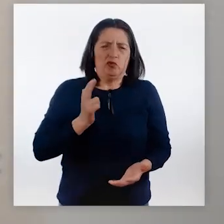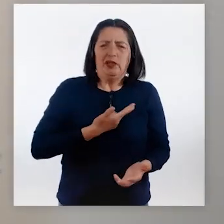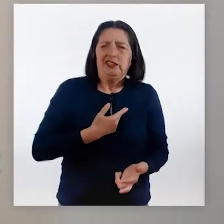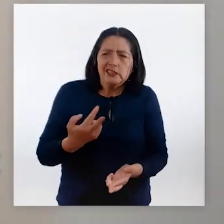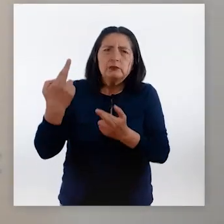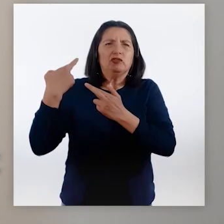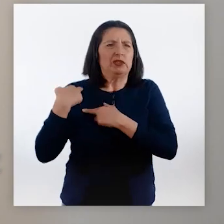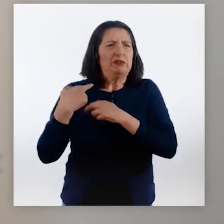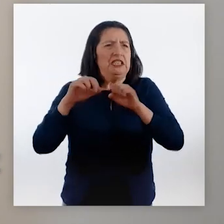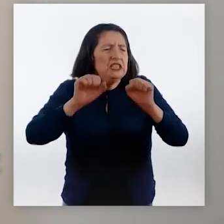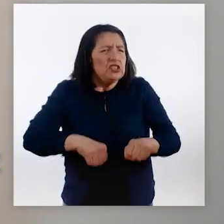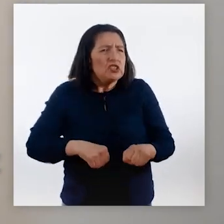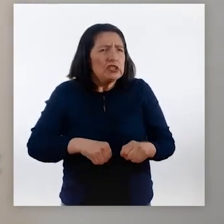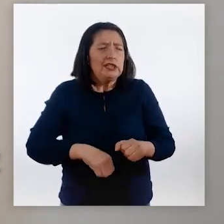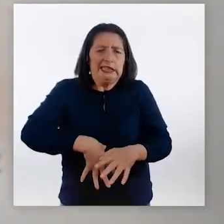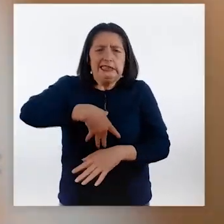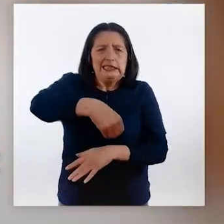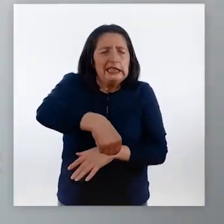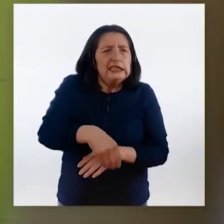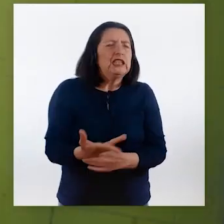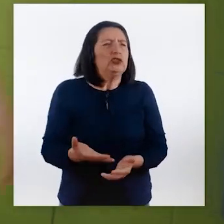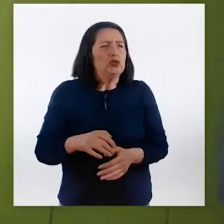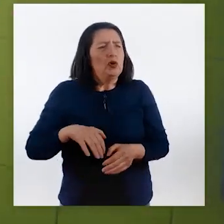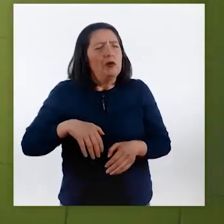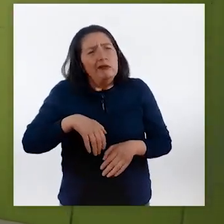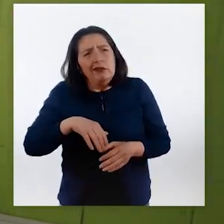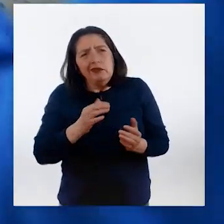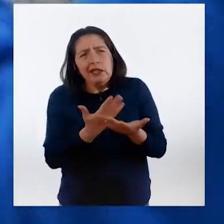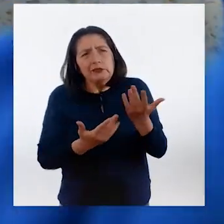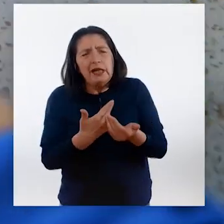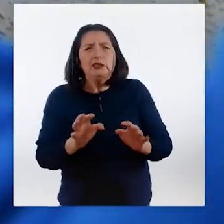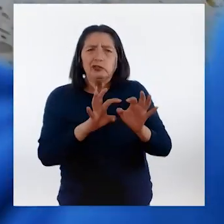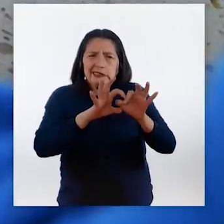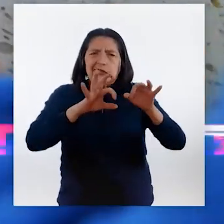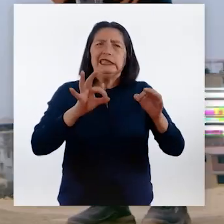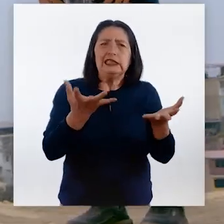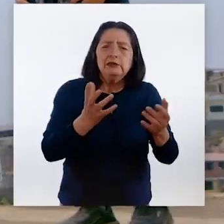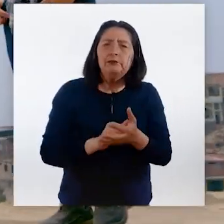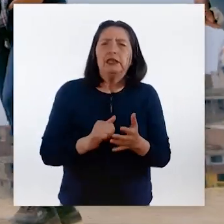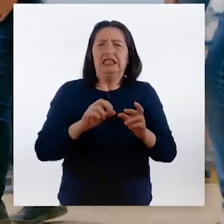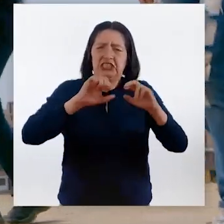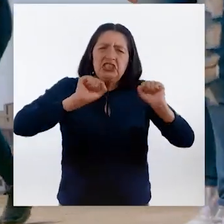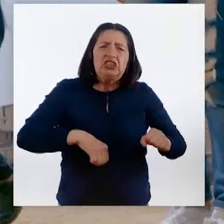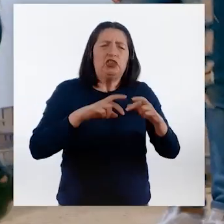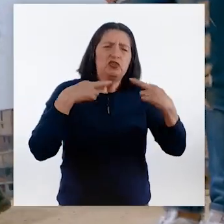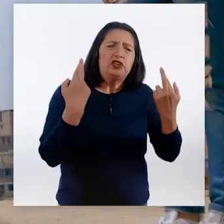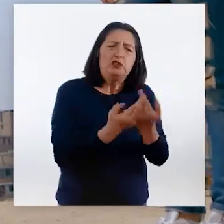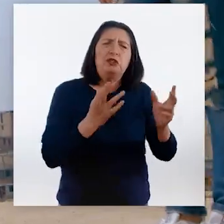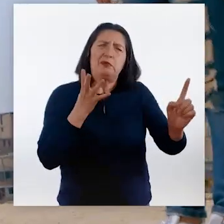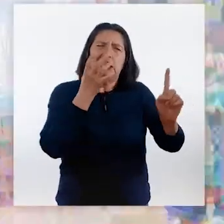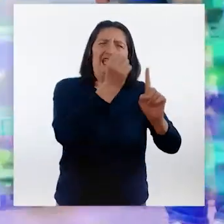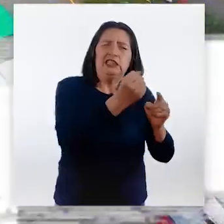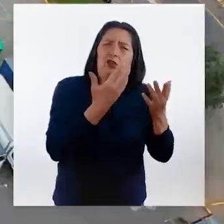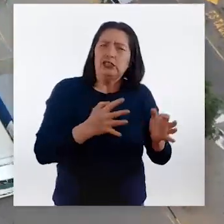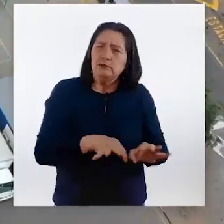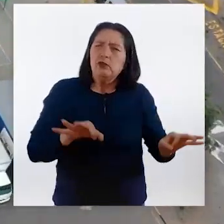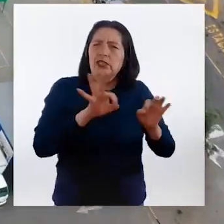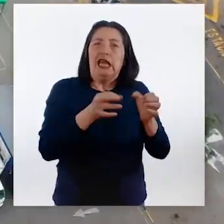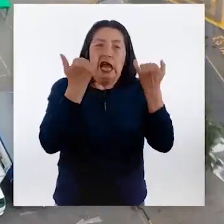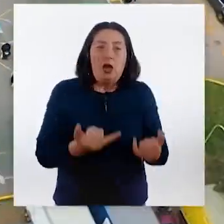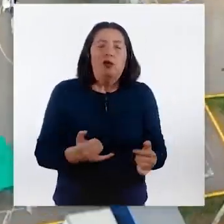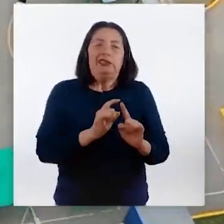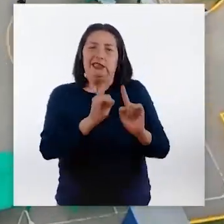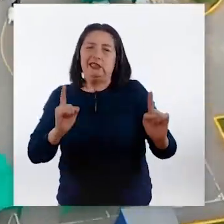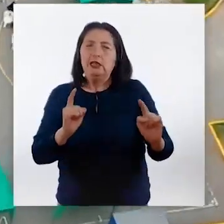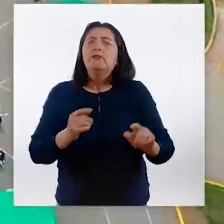futuro está en nuestras manos. Caminando con las manos limpias. Y aunque nos reunimos para lograr grandes cosas, es momento